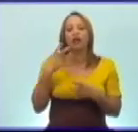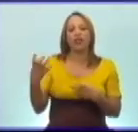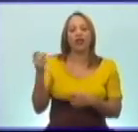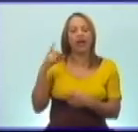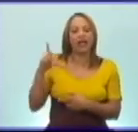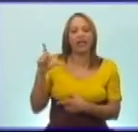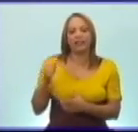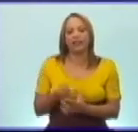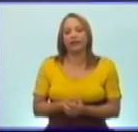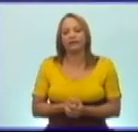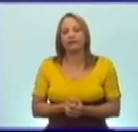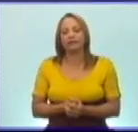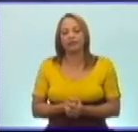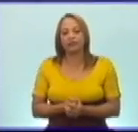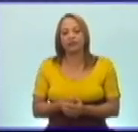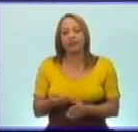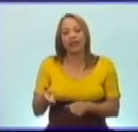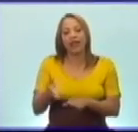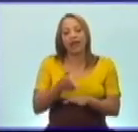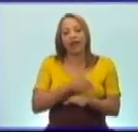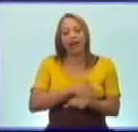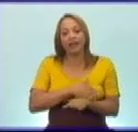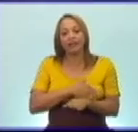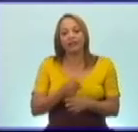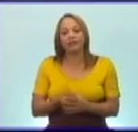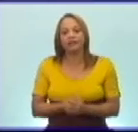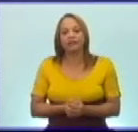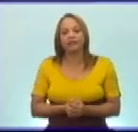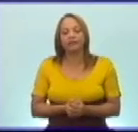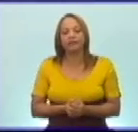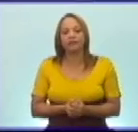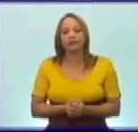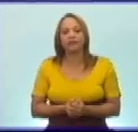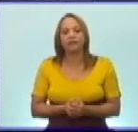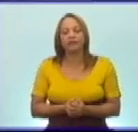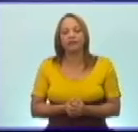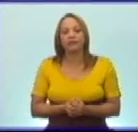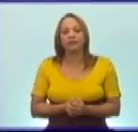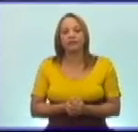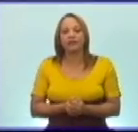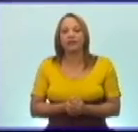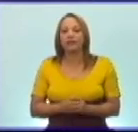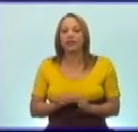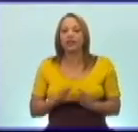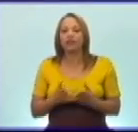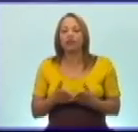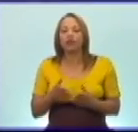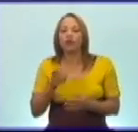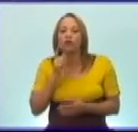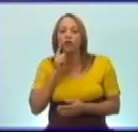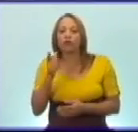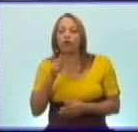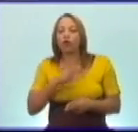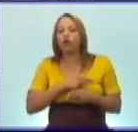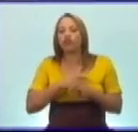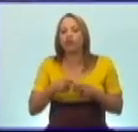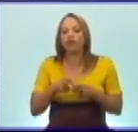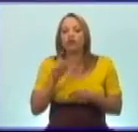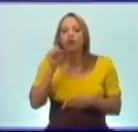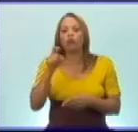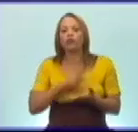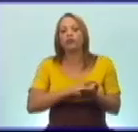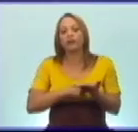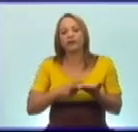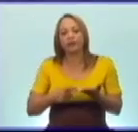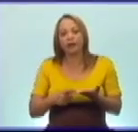ante la eminencia que se deduce de todos los hechos de las últimas semanas